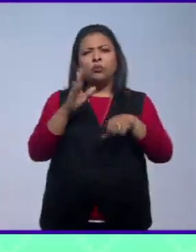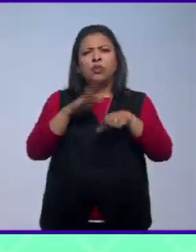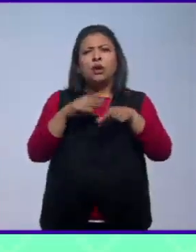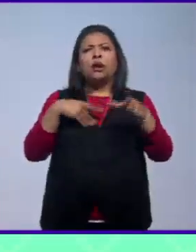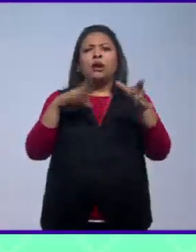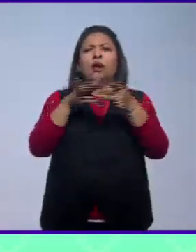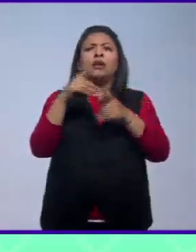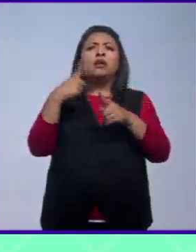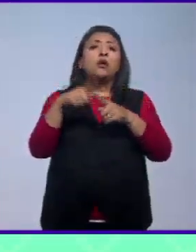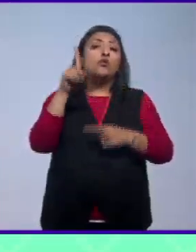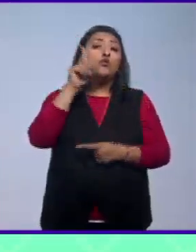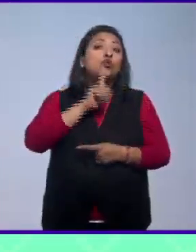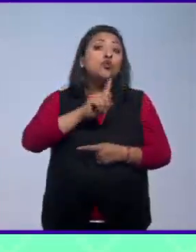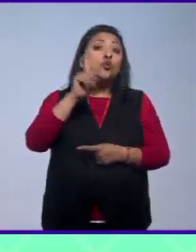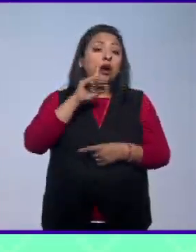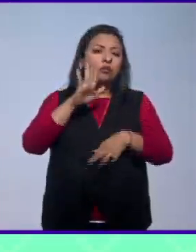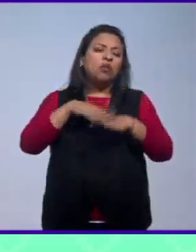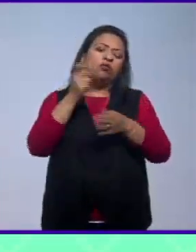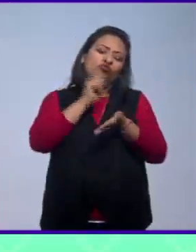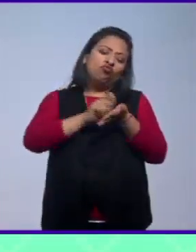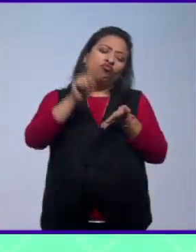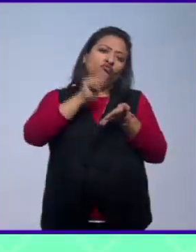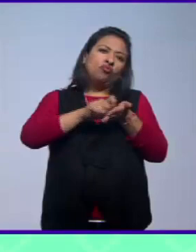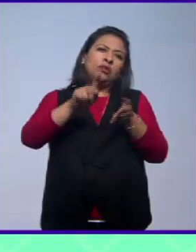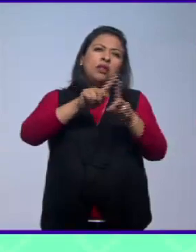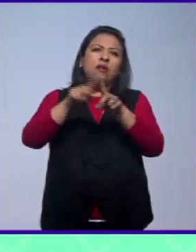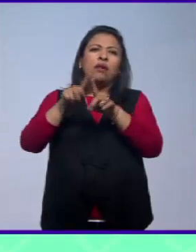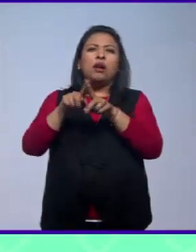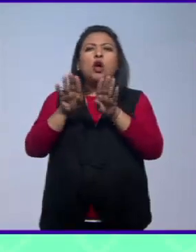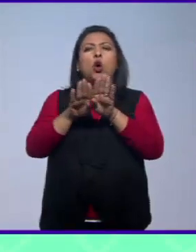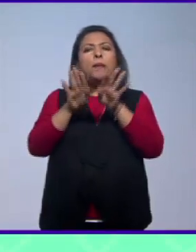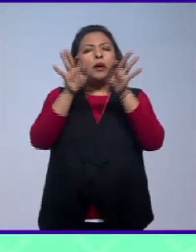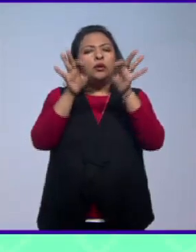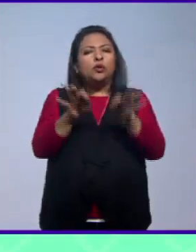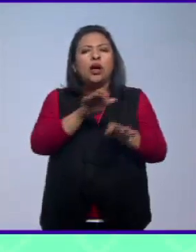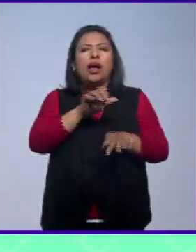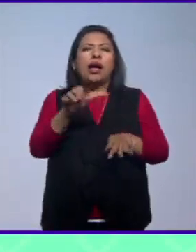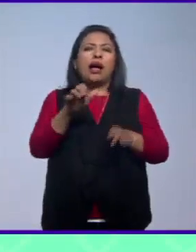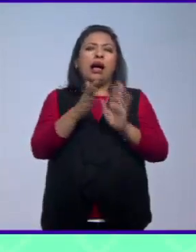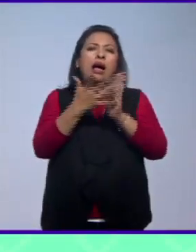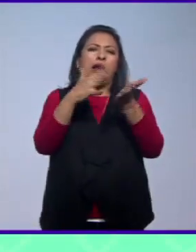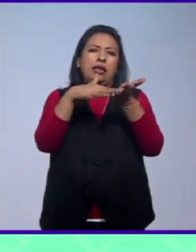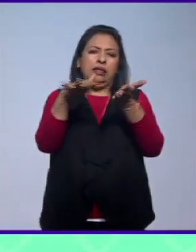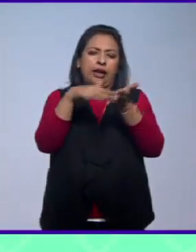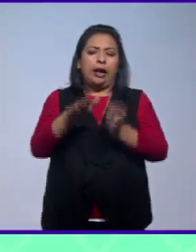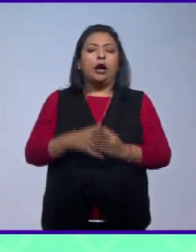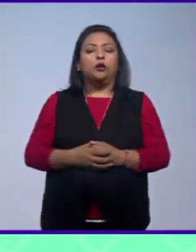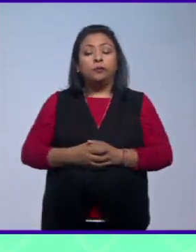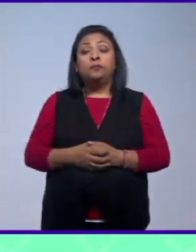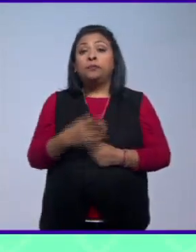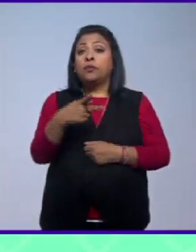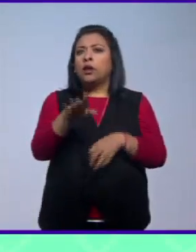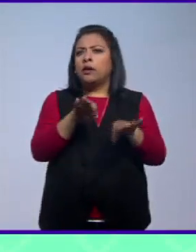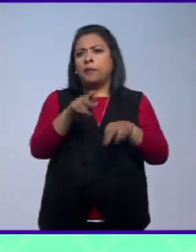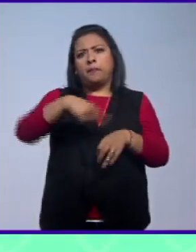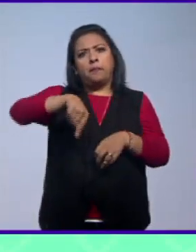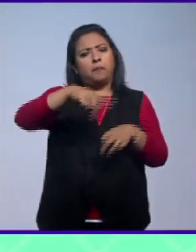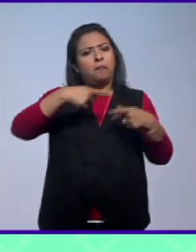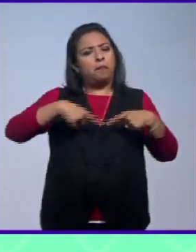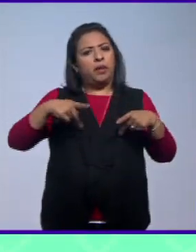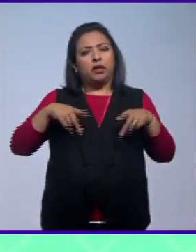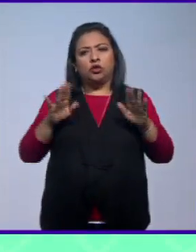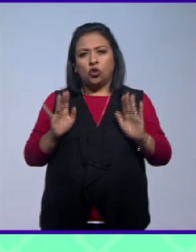escritos por mujeres que por hombres y de diversas calidades literarias Es un trabajo ciudadano